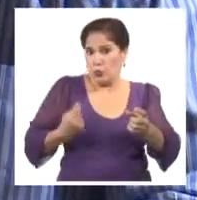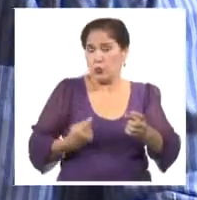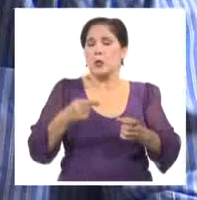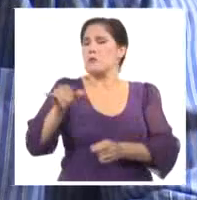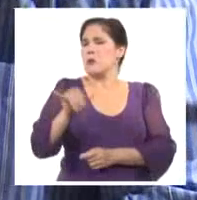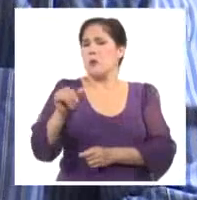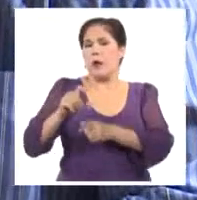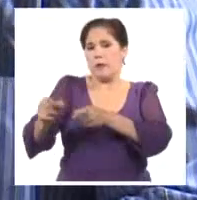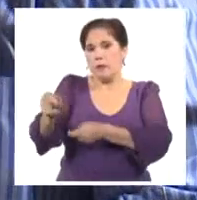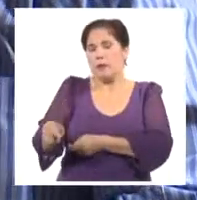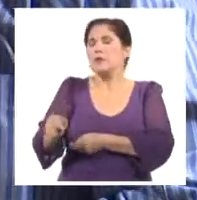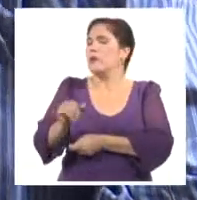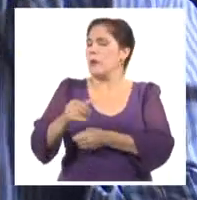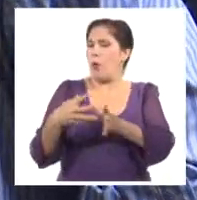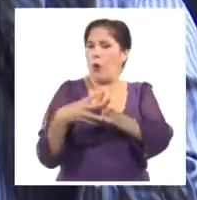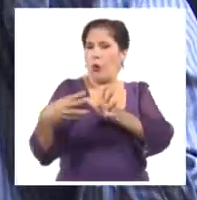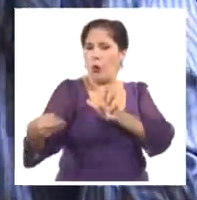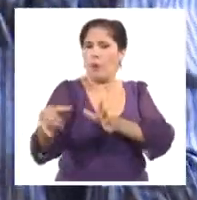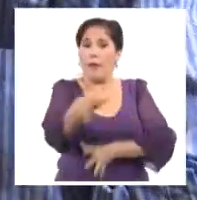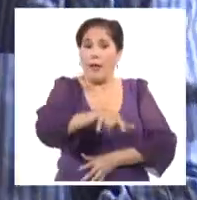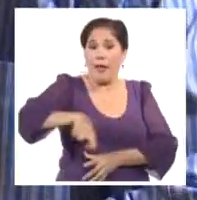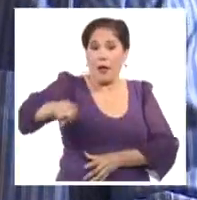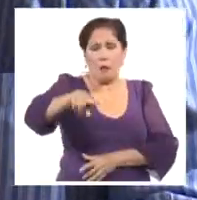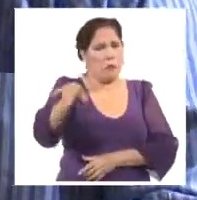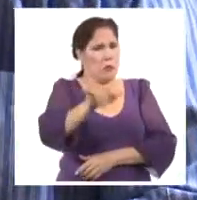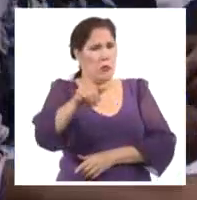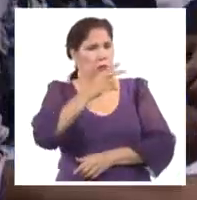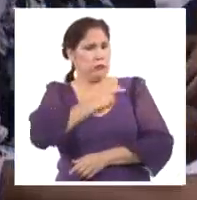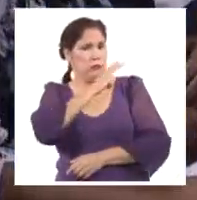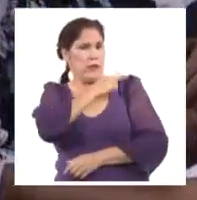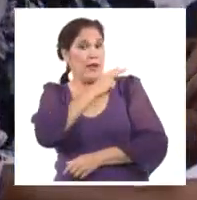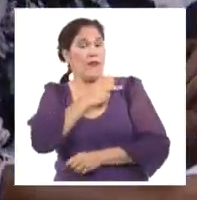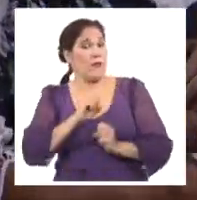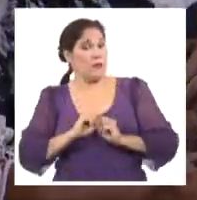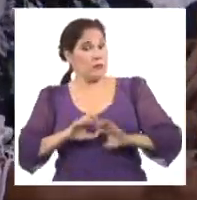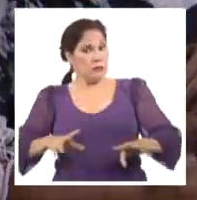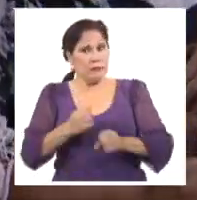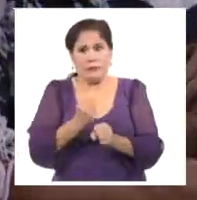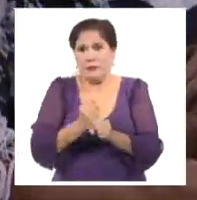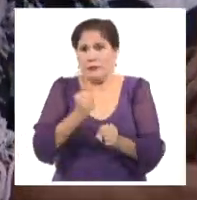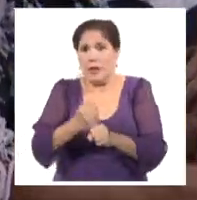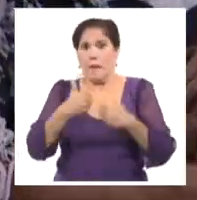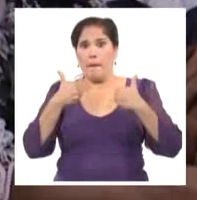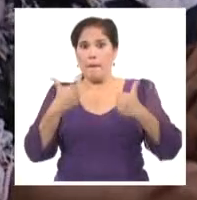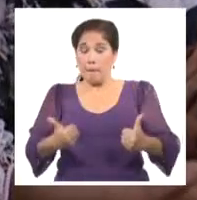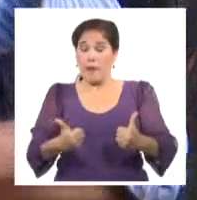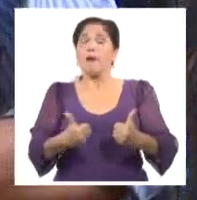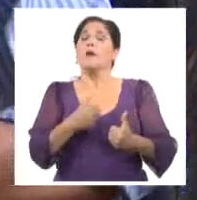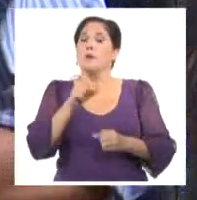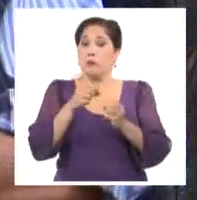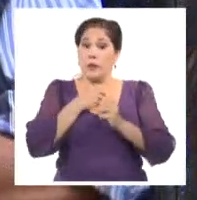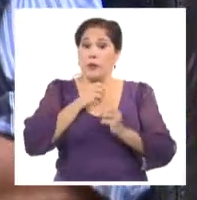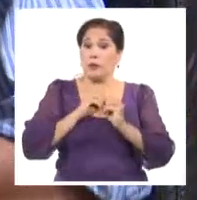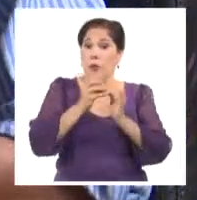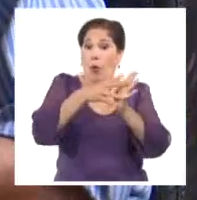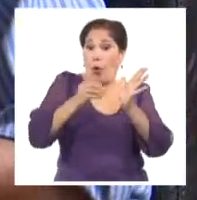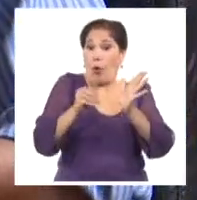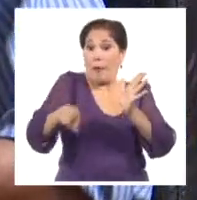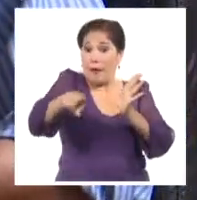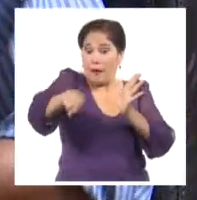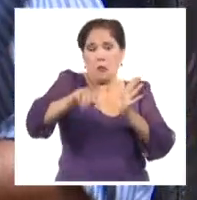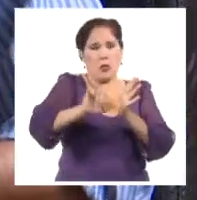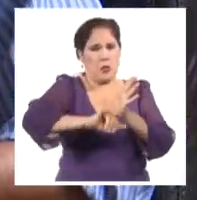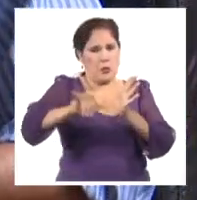combativo. Morales Ojeda destacó la importancia de continuar enriqueciendo las 63 medidas aprobadas para dinamizar la